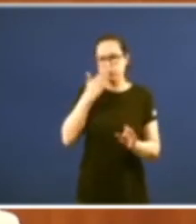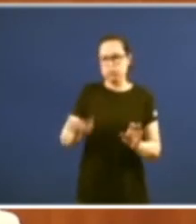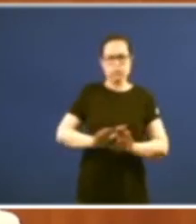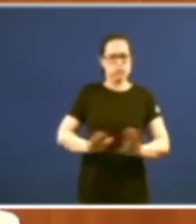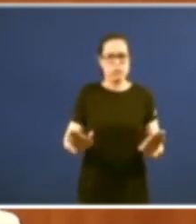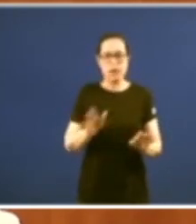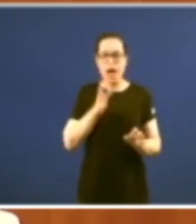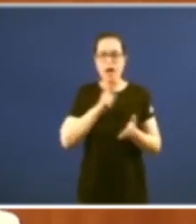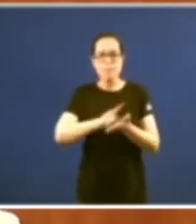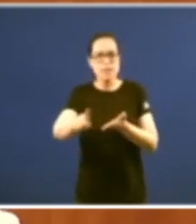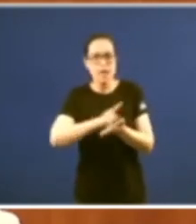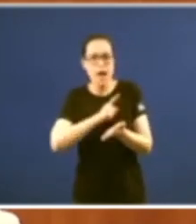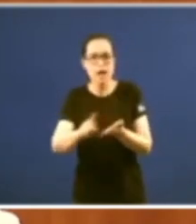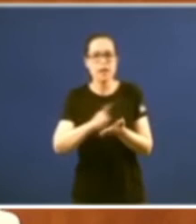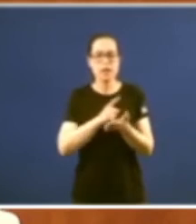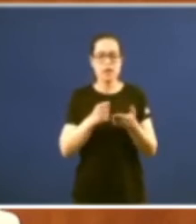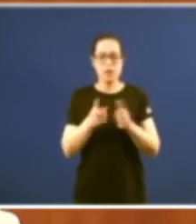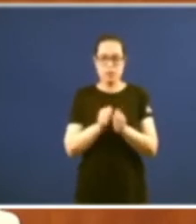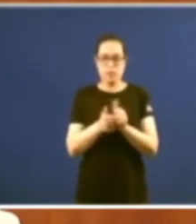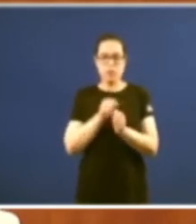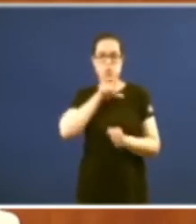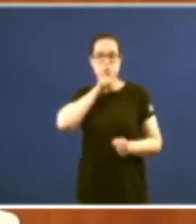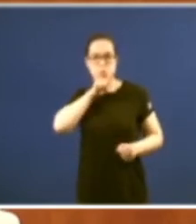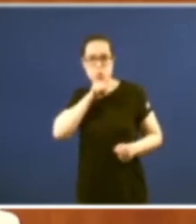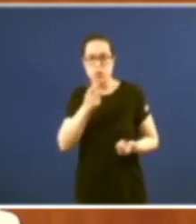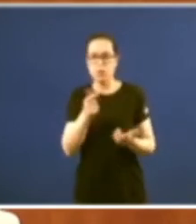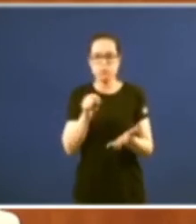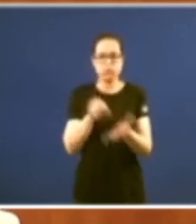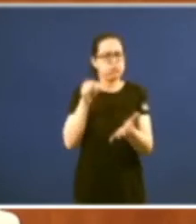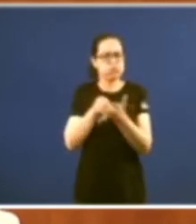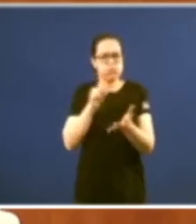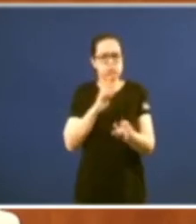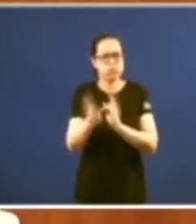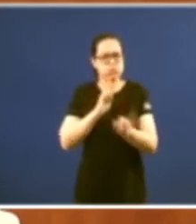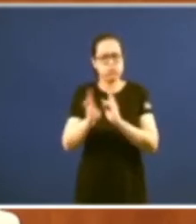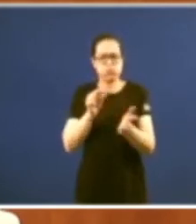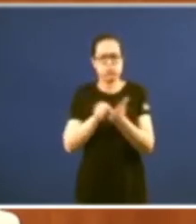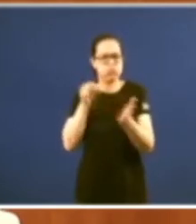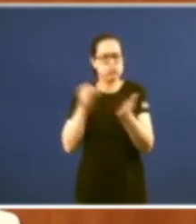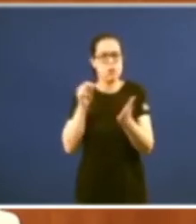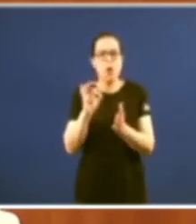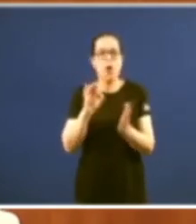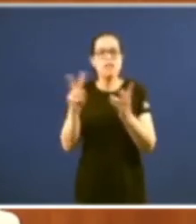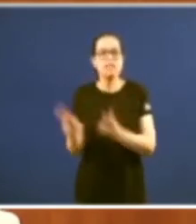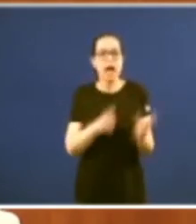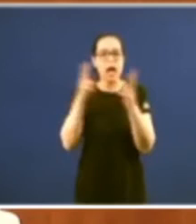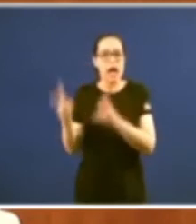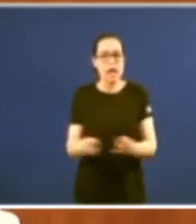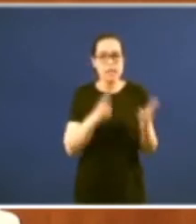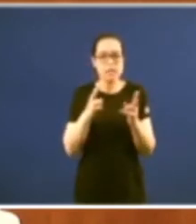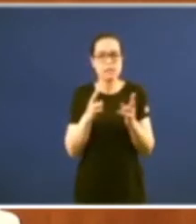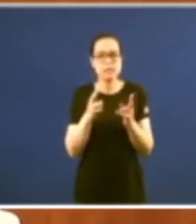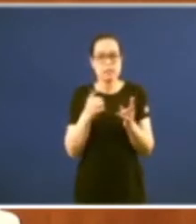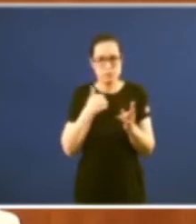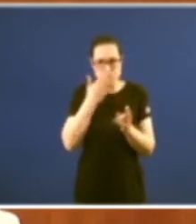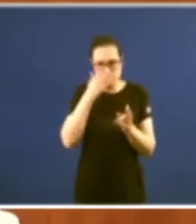mensaxes de 280 caracteres de vídeo de 20 segundos e de series que se reproducen eu cando me enterei que dei pasmado